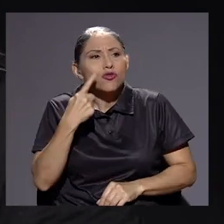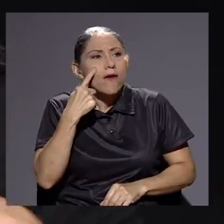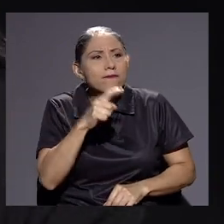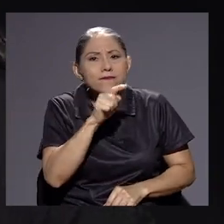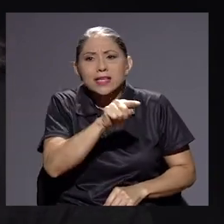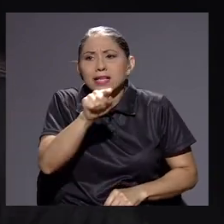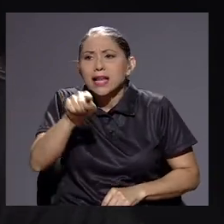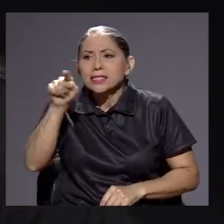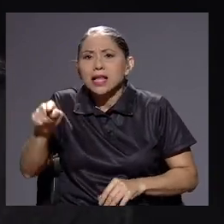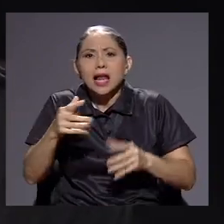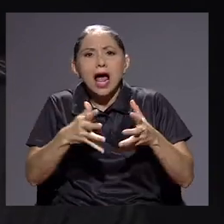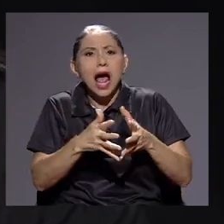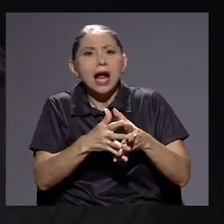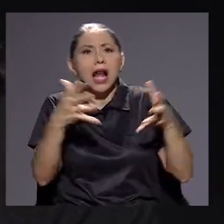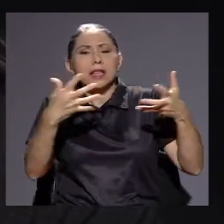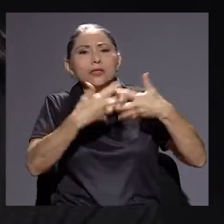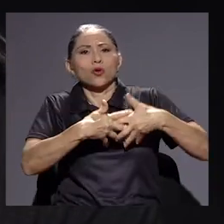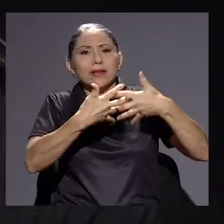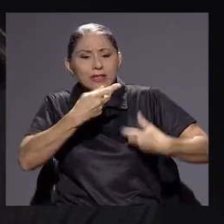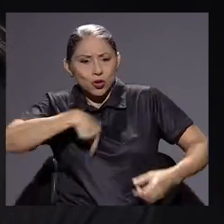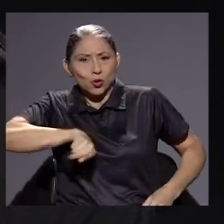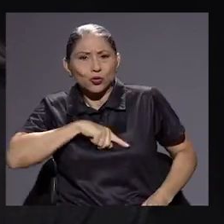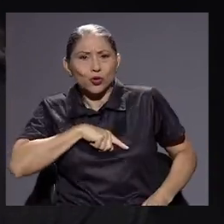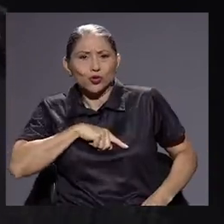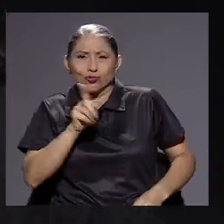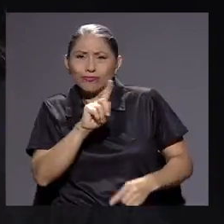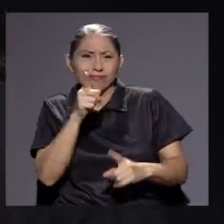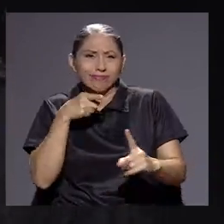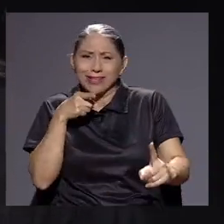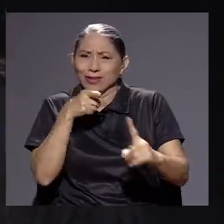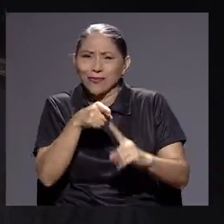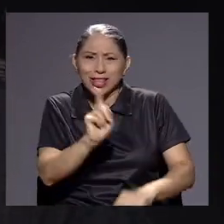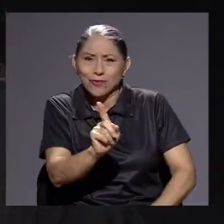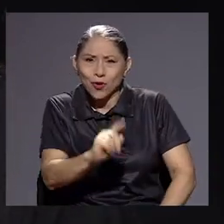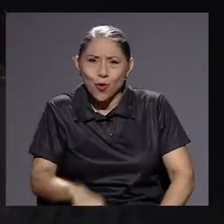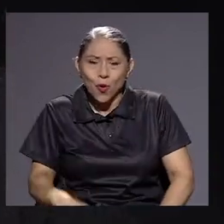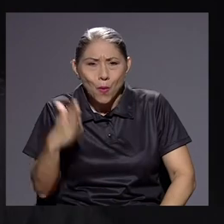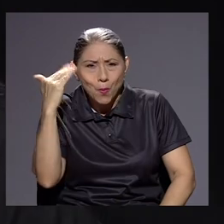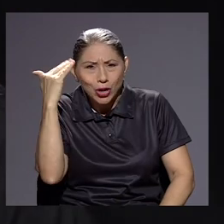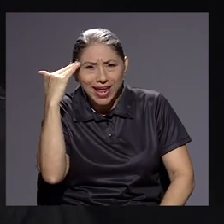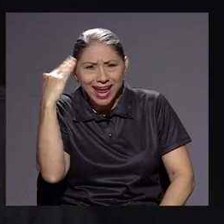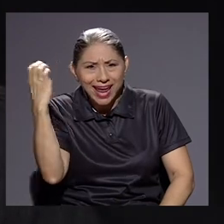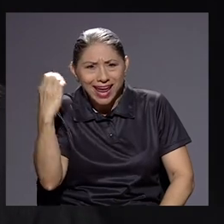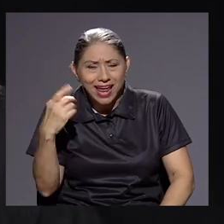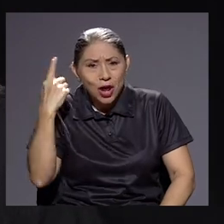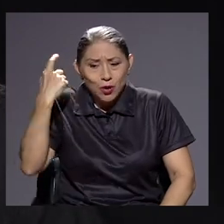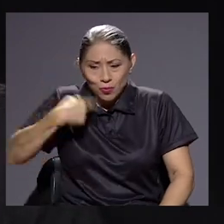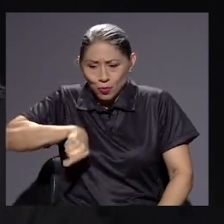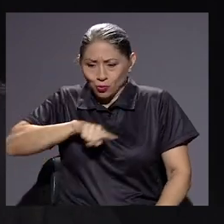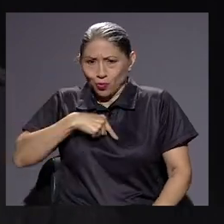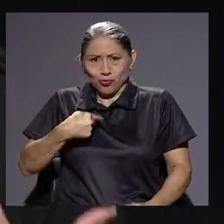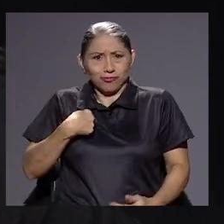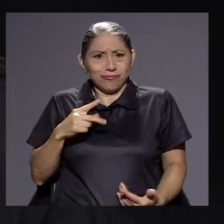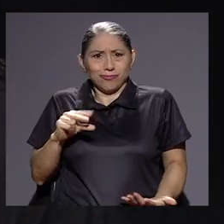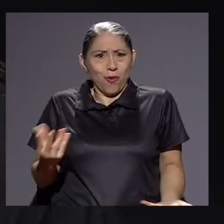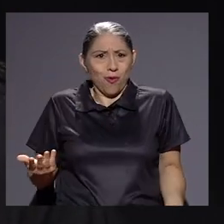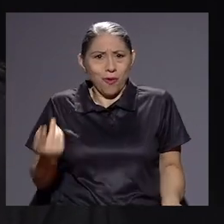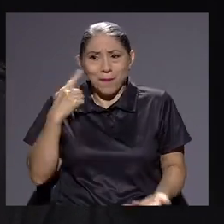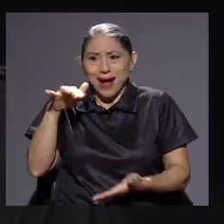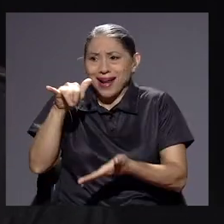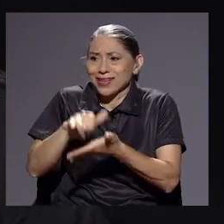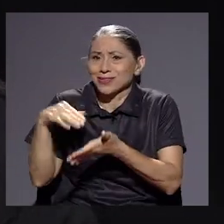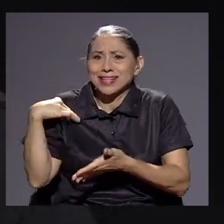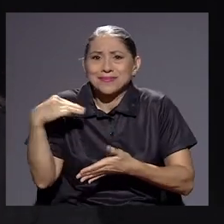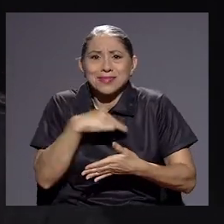grandes contribuyentes nosotros. No ese es el objetivo. ¿Por qué? Porque nosotros no somos quienes para hacerlo. Para eso está Hacienda.